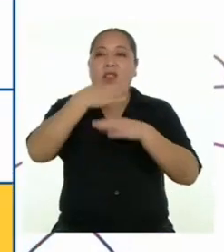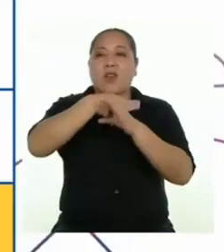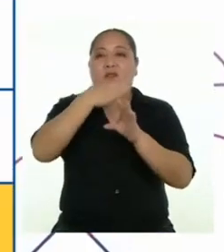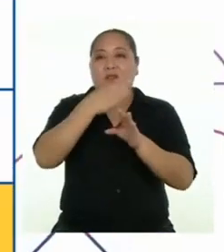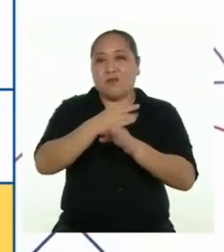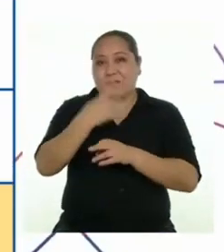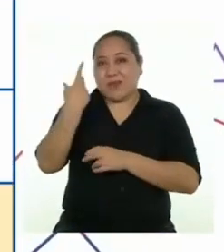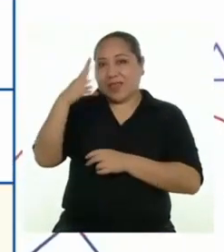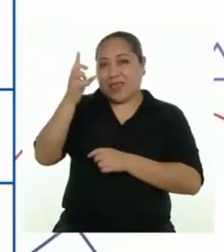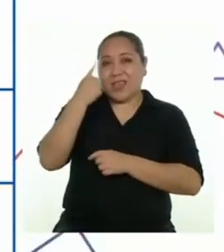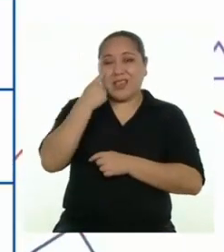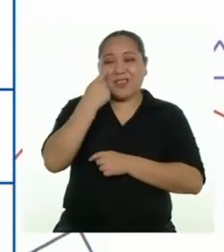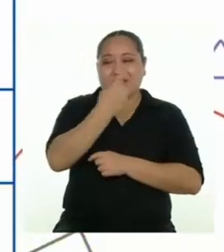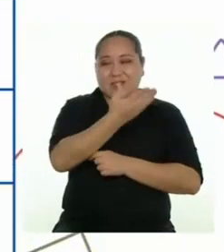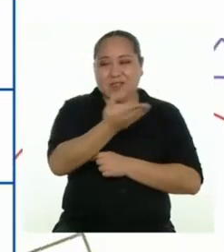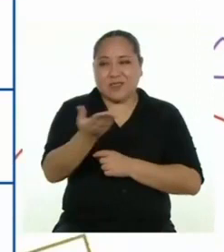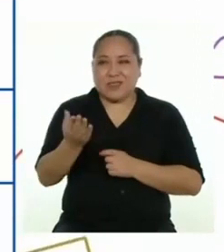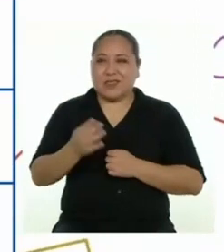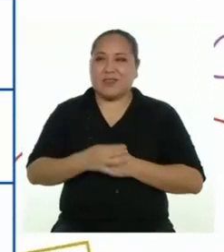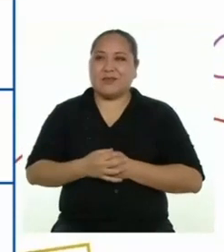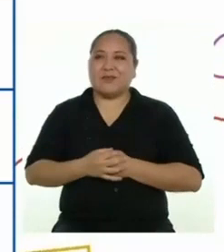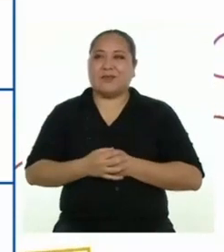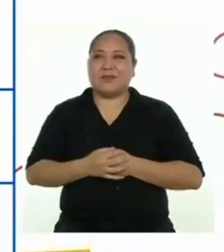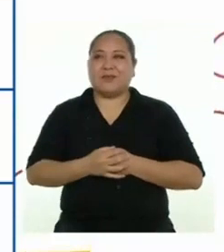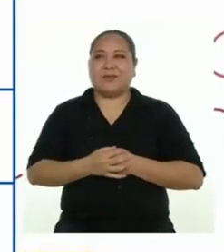formas que hemos conocido.